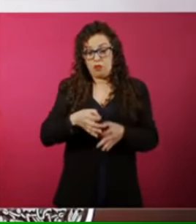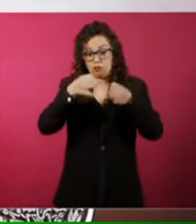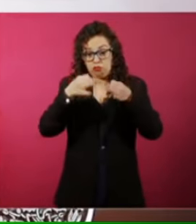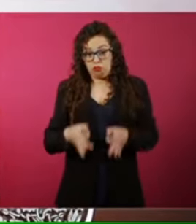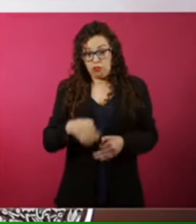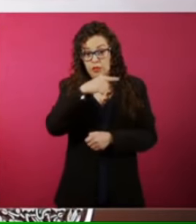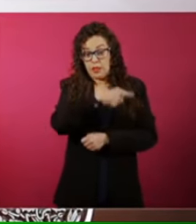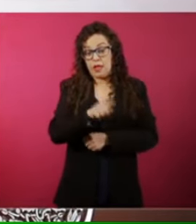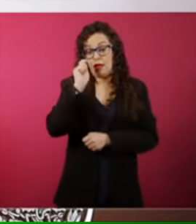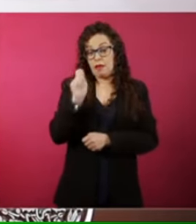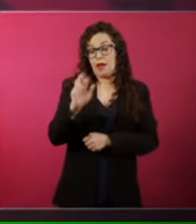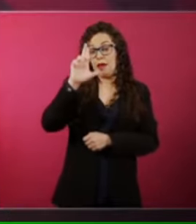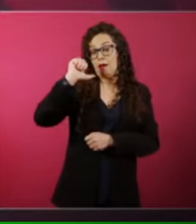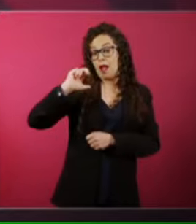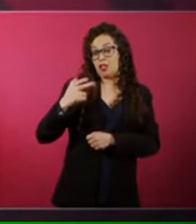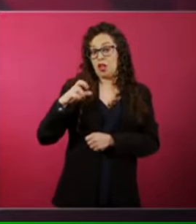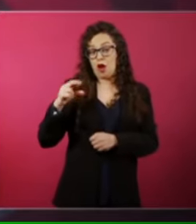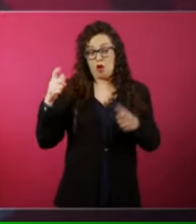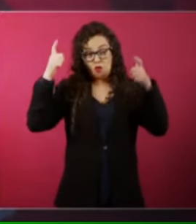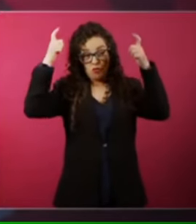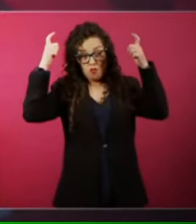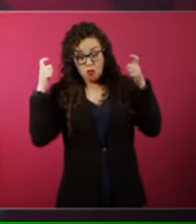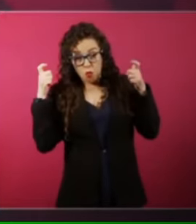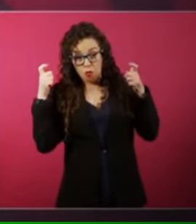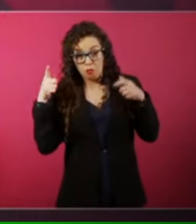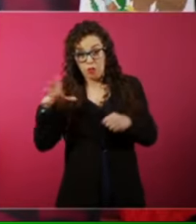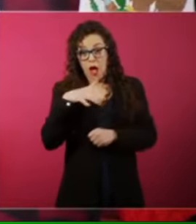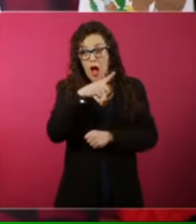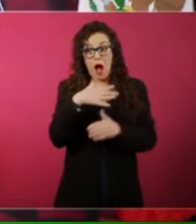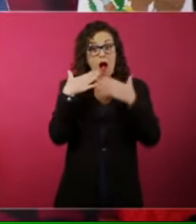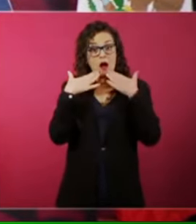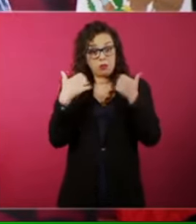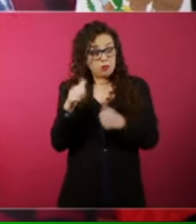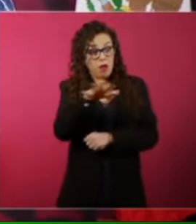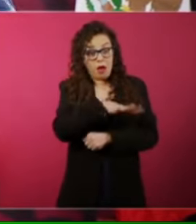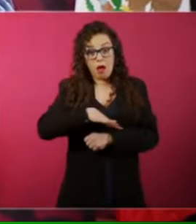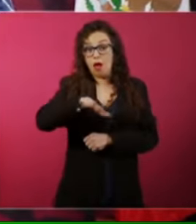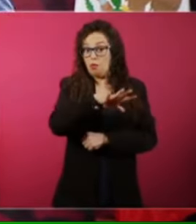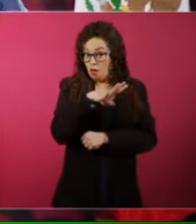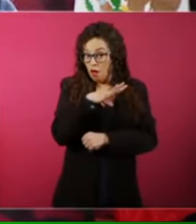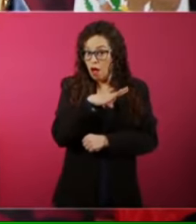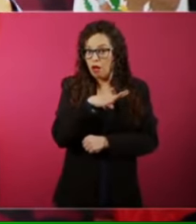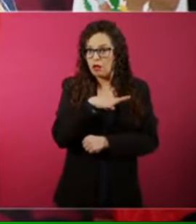hacendado. Y el suegro le ayuda al inicio.